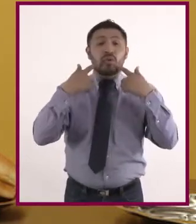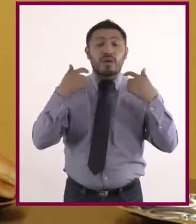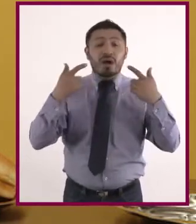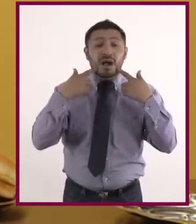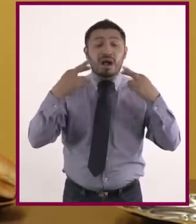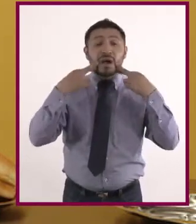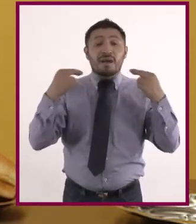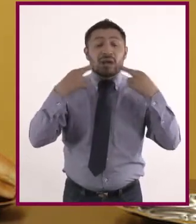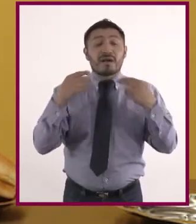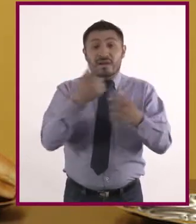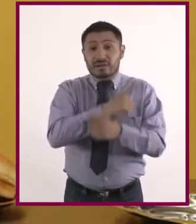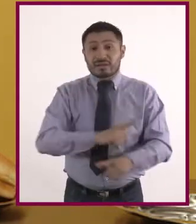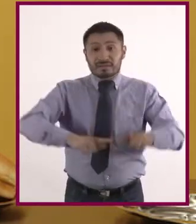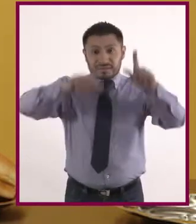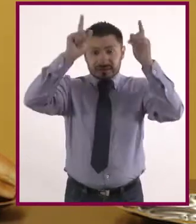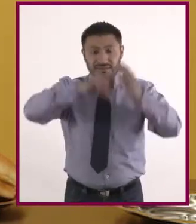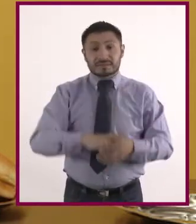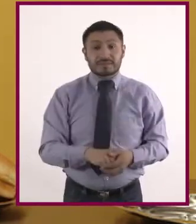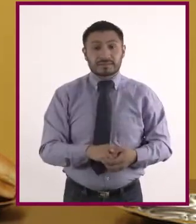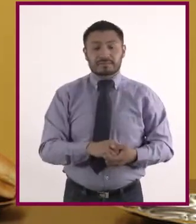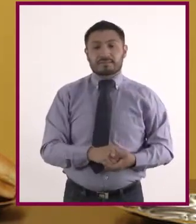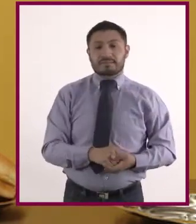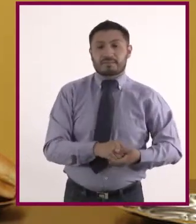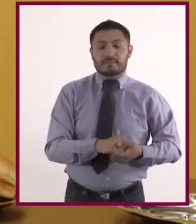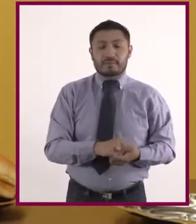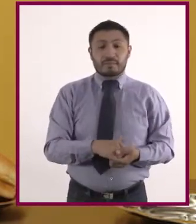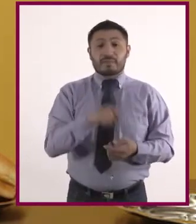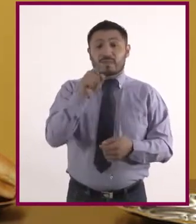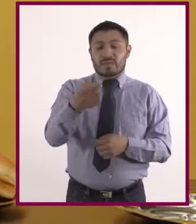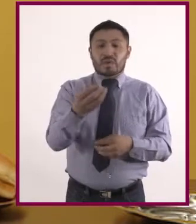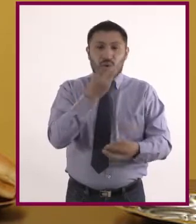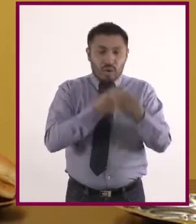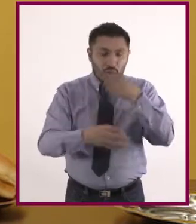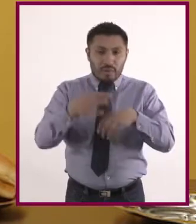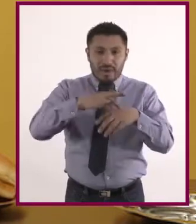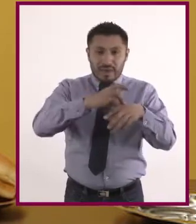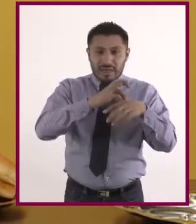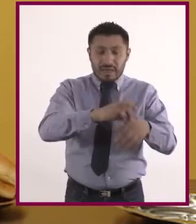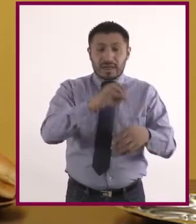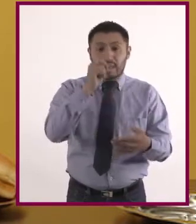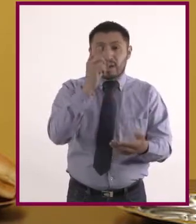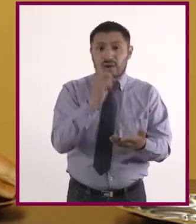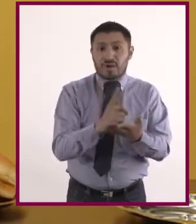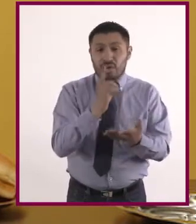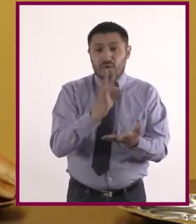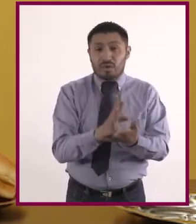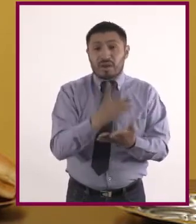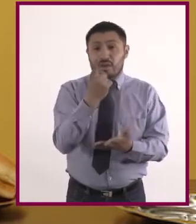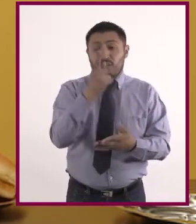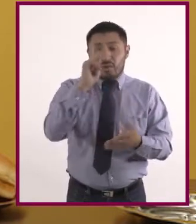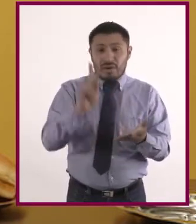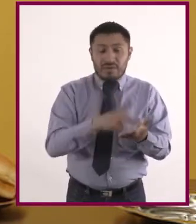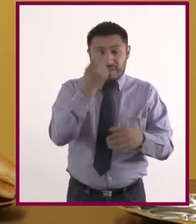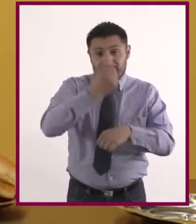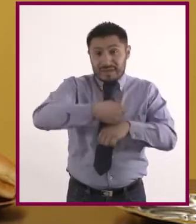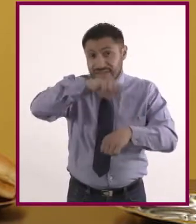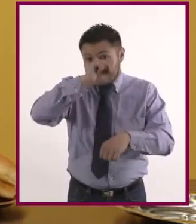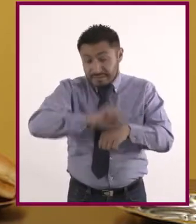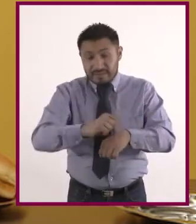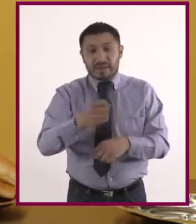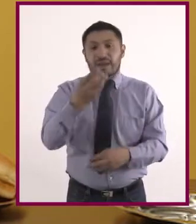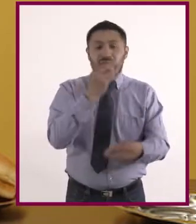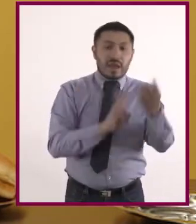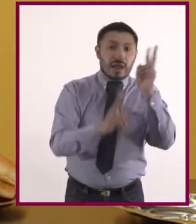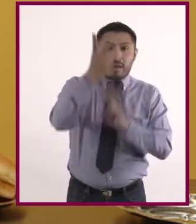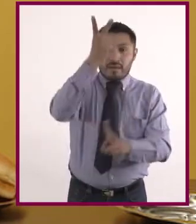sumarse al movimiento Un Día a la Semana Sin Carne y comer carne solo una de las tres comidas diarias. Llevar una dieta vegetariana al menos una vez a la